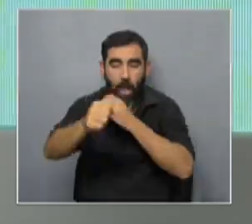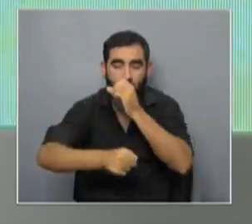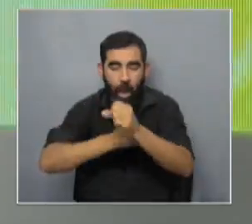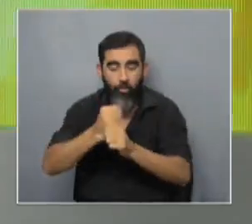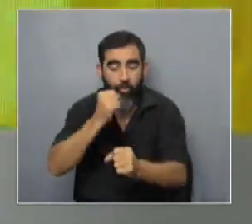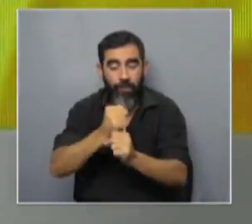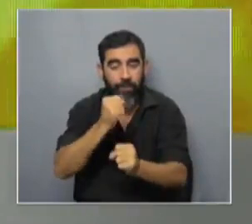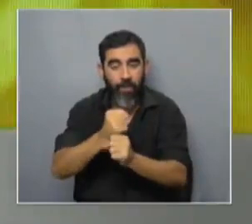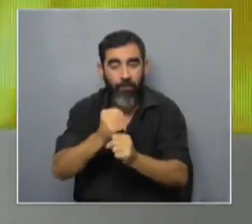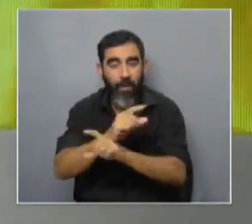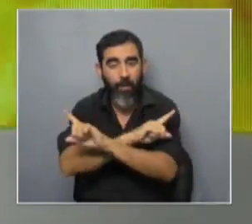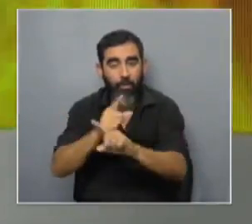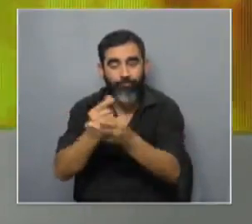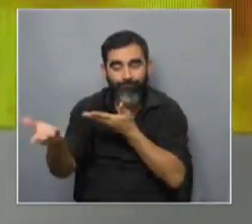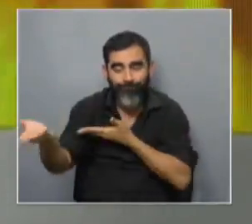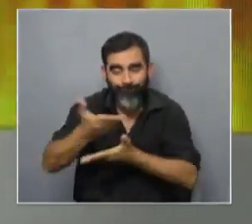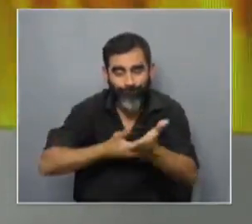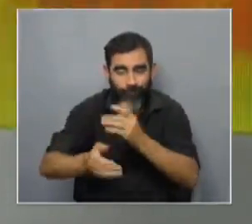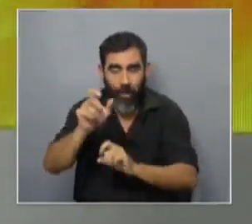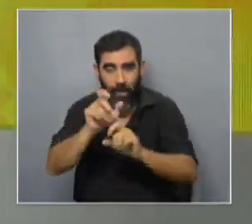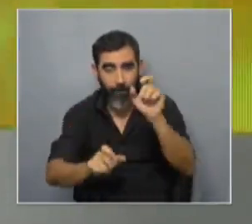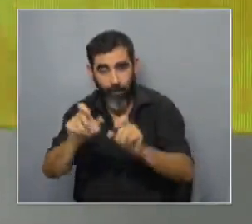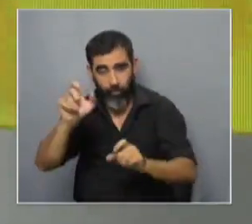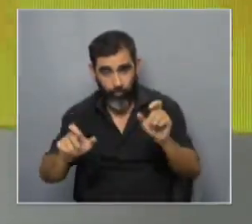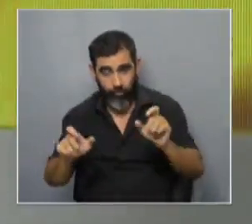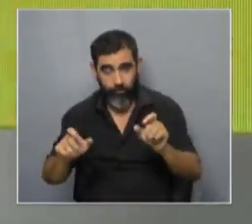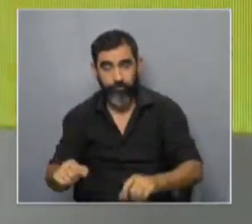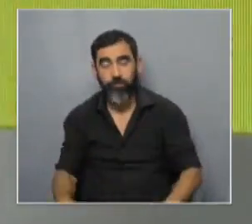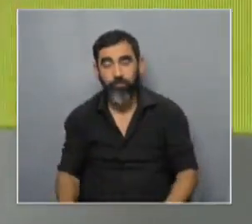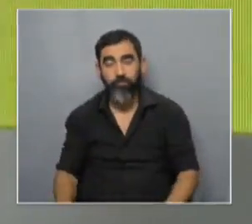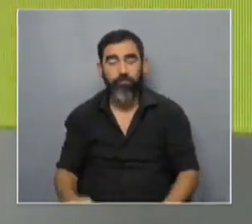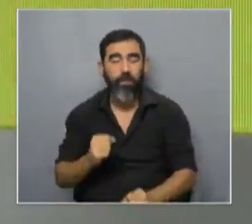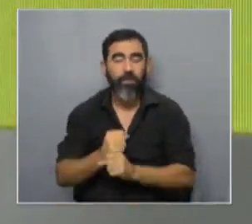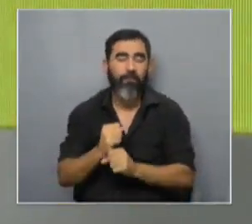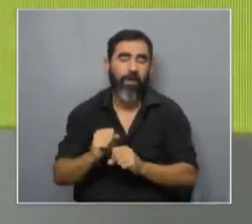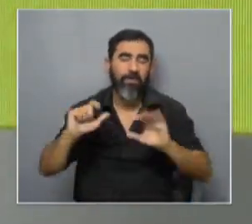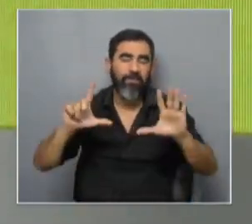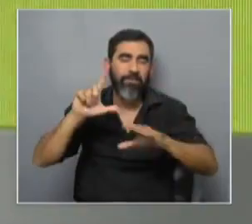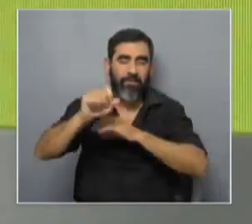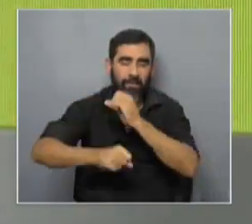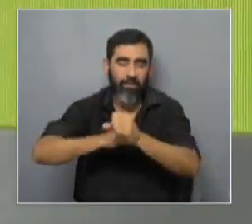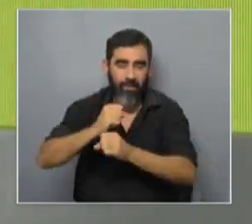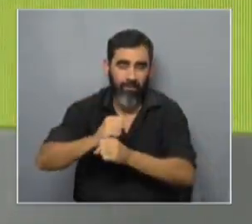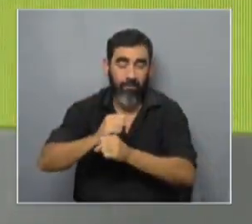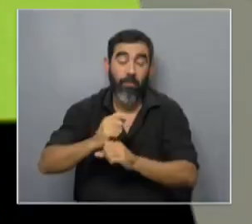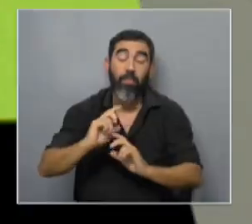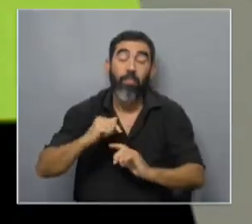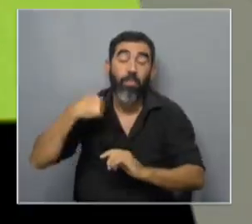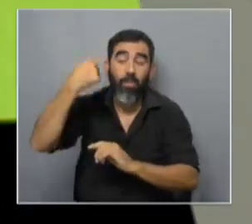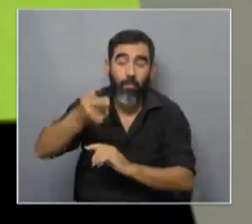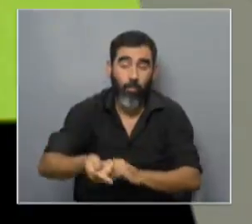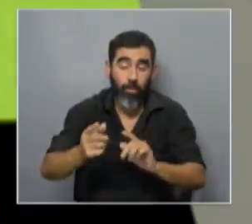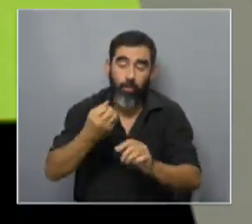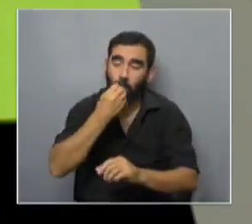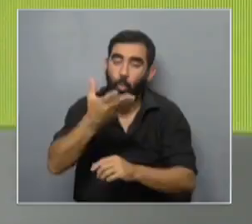trabajen no convivan de hecho es bueno más o menos trabajan unos 7 años y después Andrés decía que es bueno que